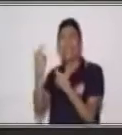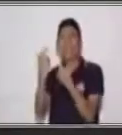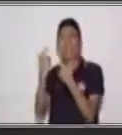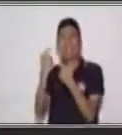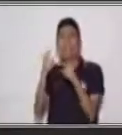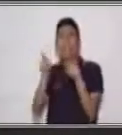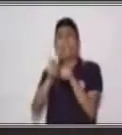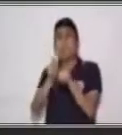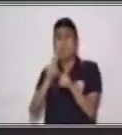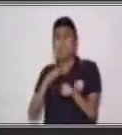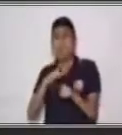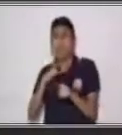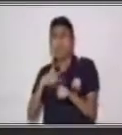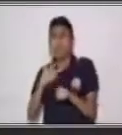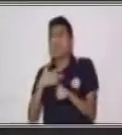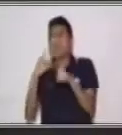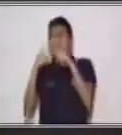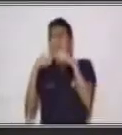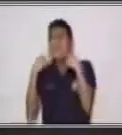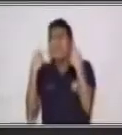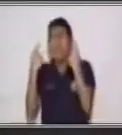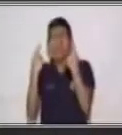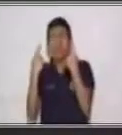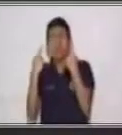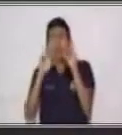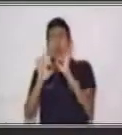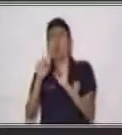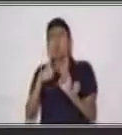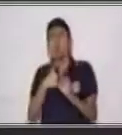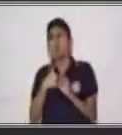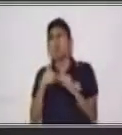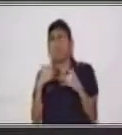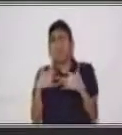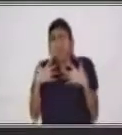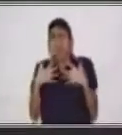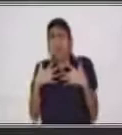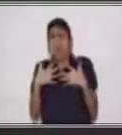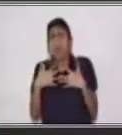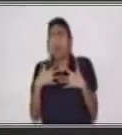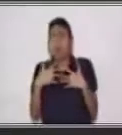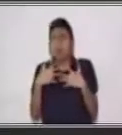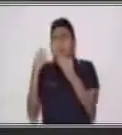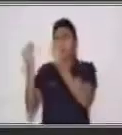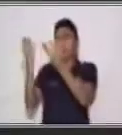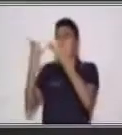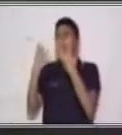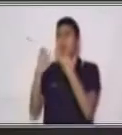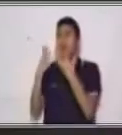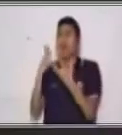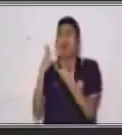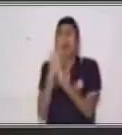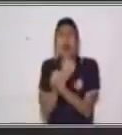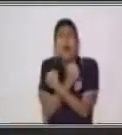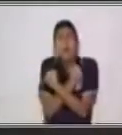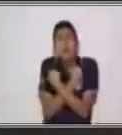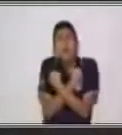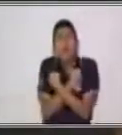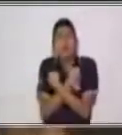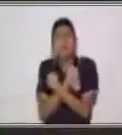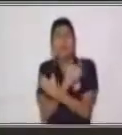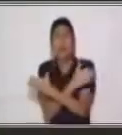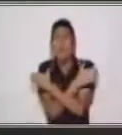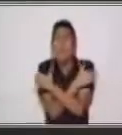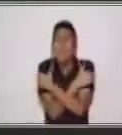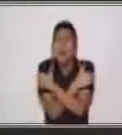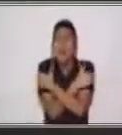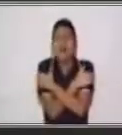Si estoy asustada, me da un dulce abrazo, un dulce beso y